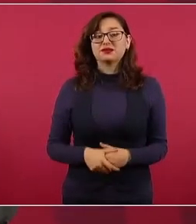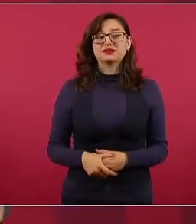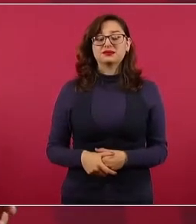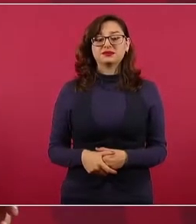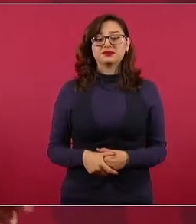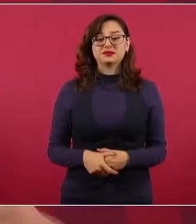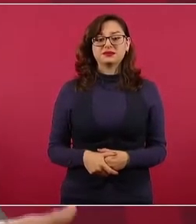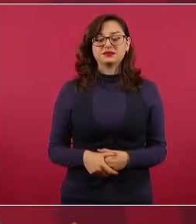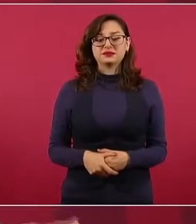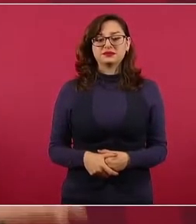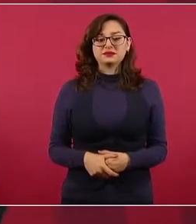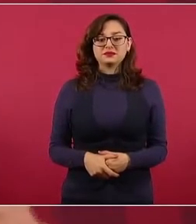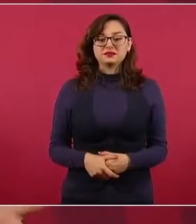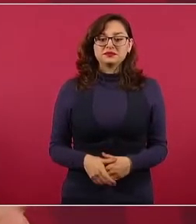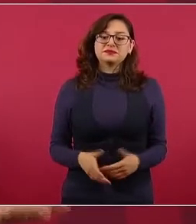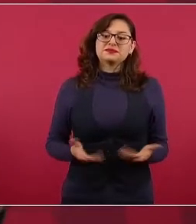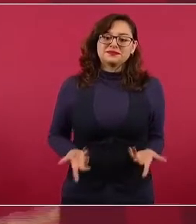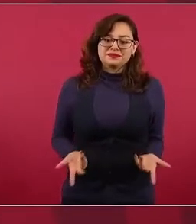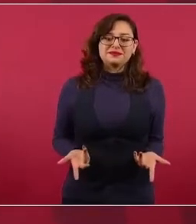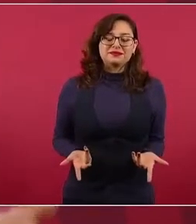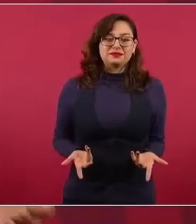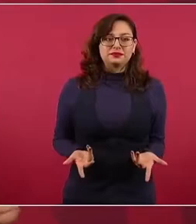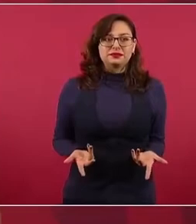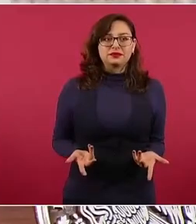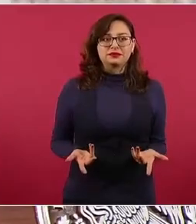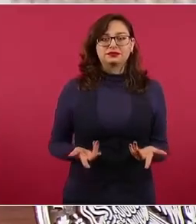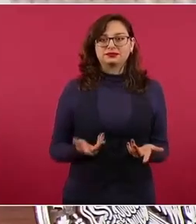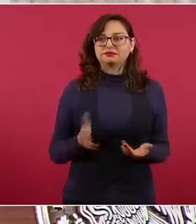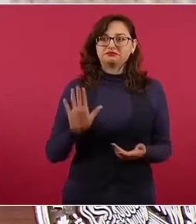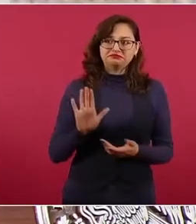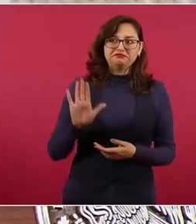Bueno, para eso se requiere fuerza de trabajo.